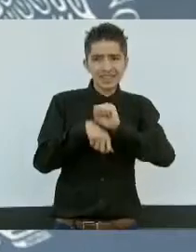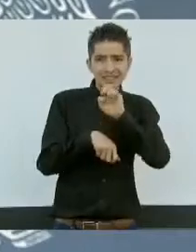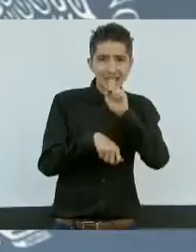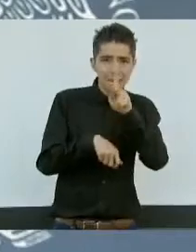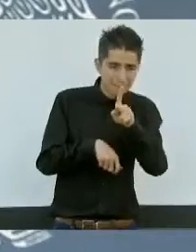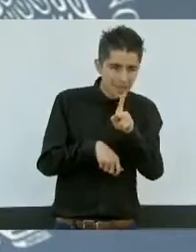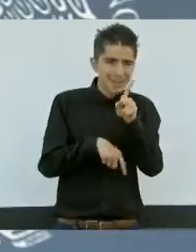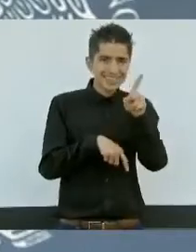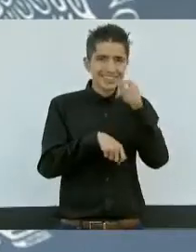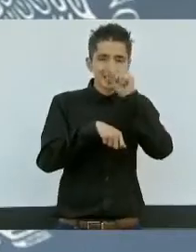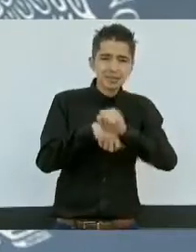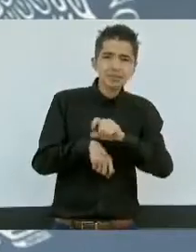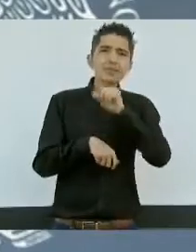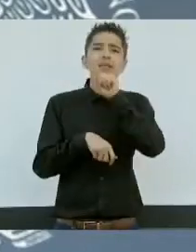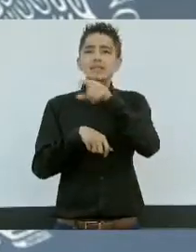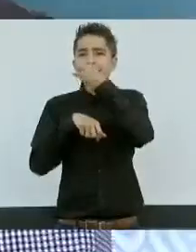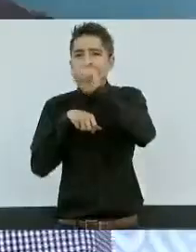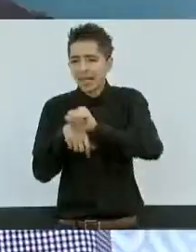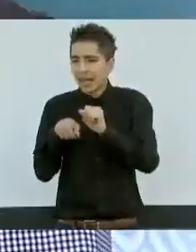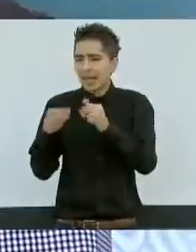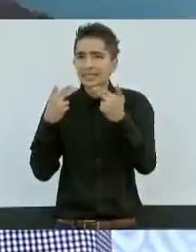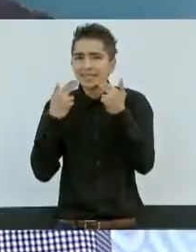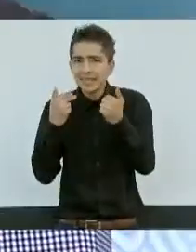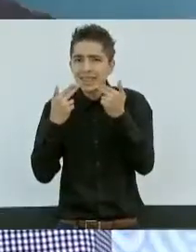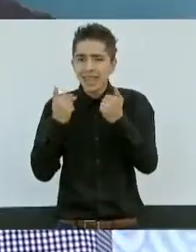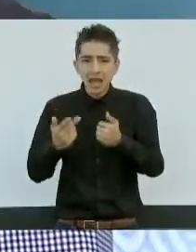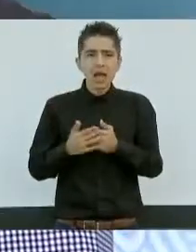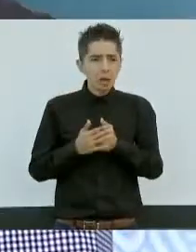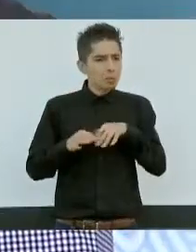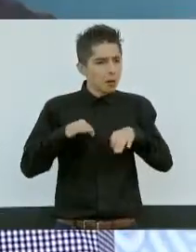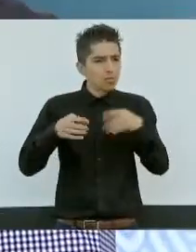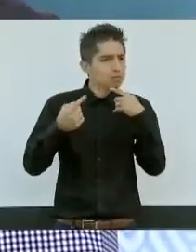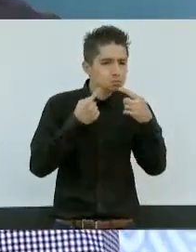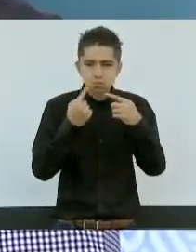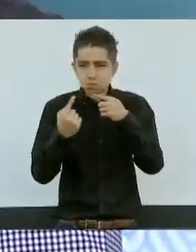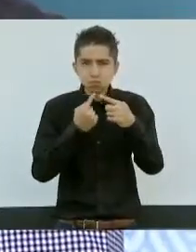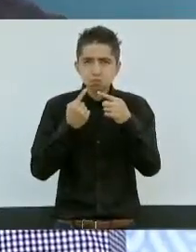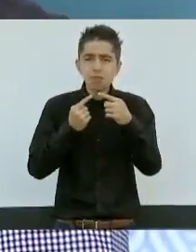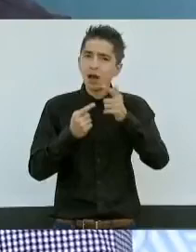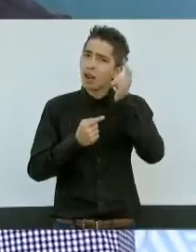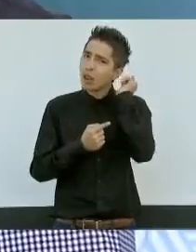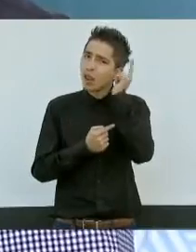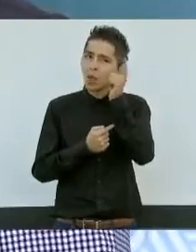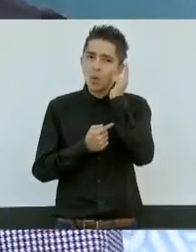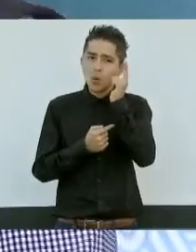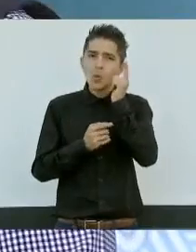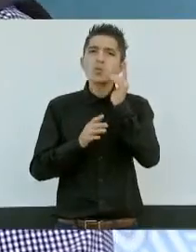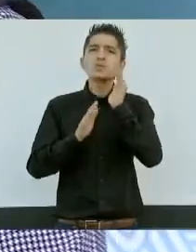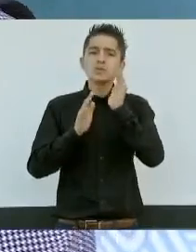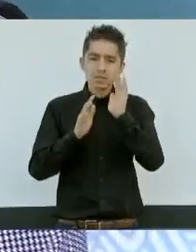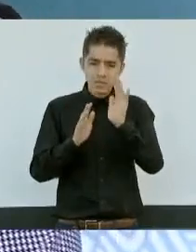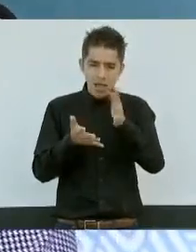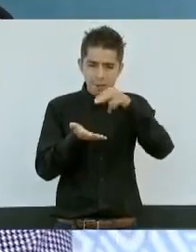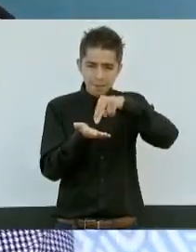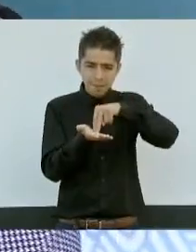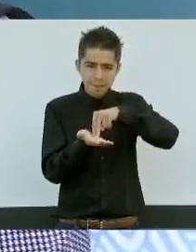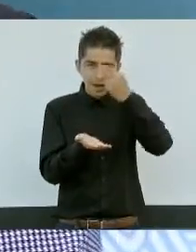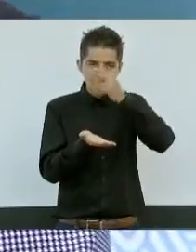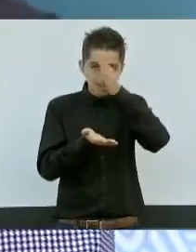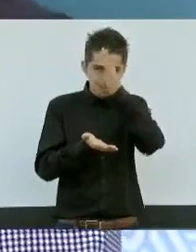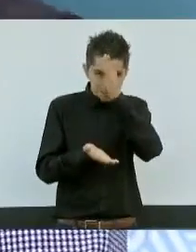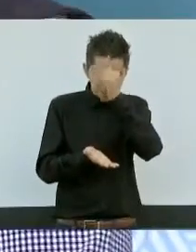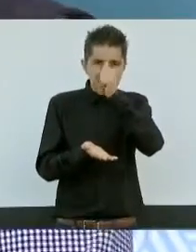la Secretaría de Hacienda y finalmente logramos firmar el convenio marco